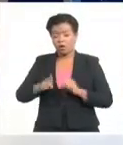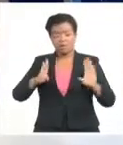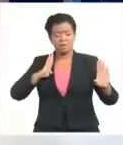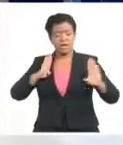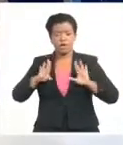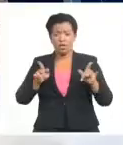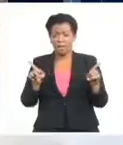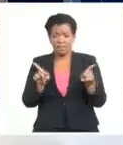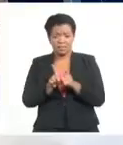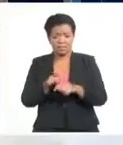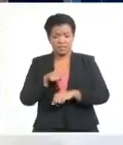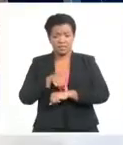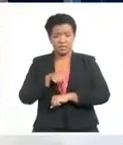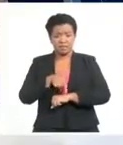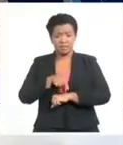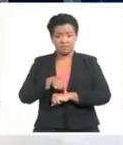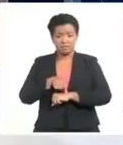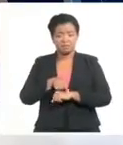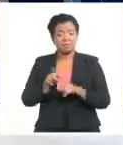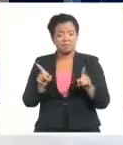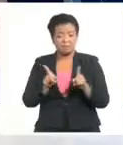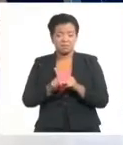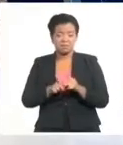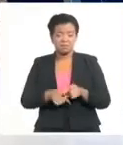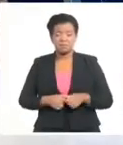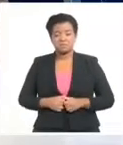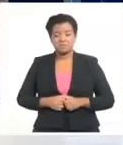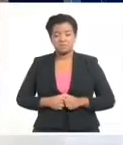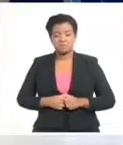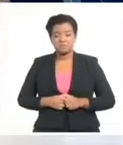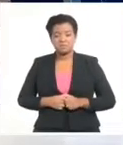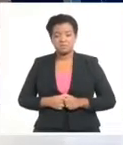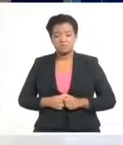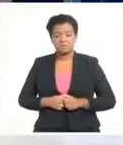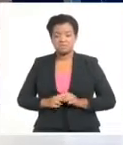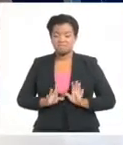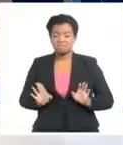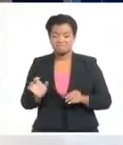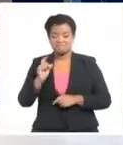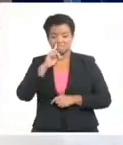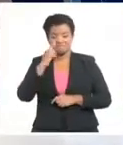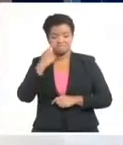corto o por lo menos mucho más corto de lo que muchos quisieran. Así me despido, nos vemos el próximo domingo.